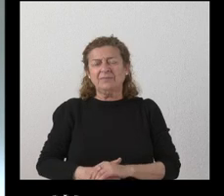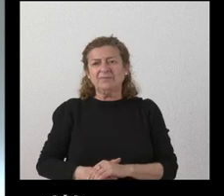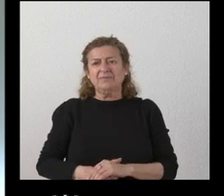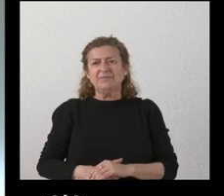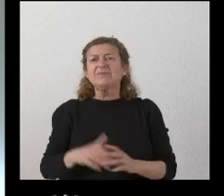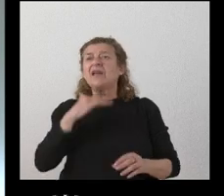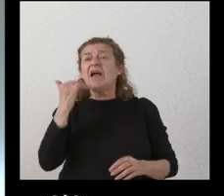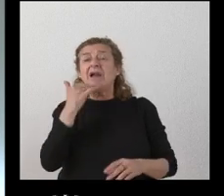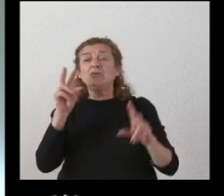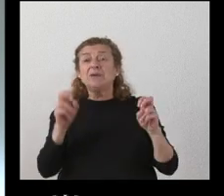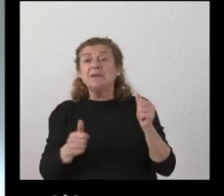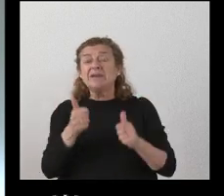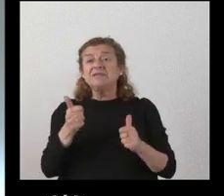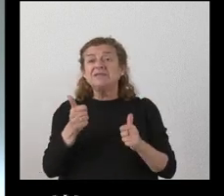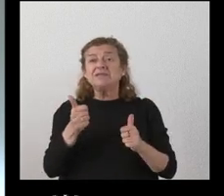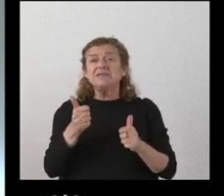¿Alguna cuestión más? Sí